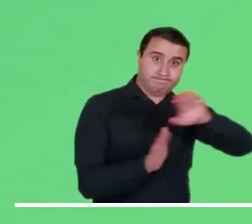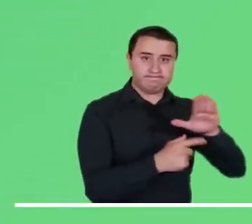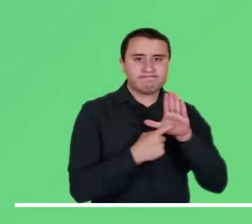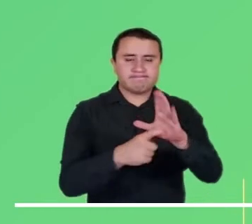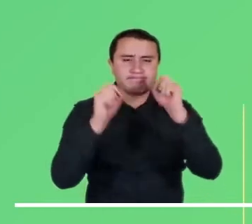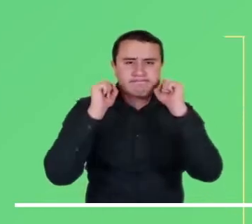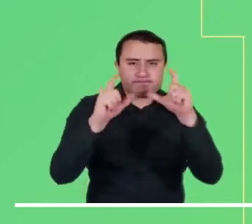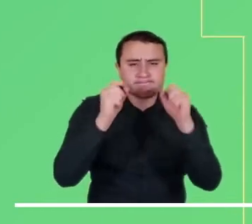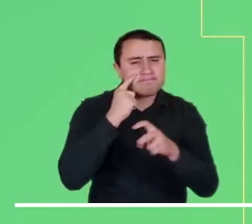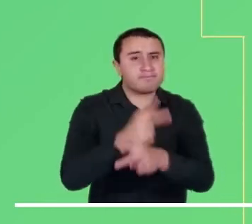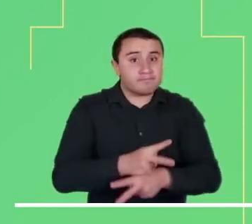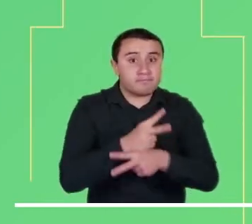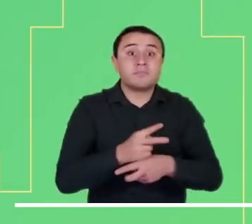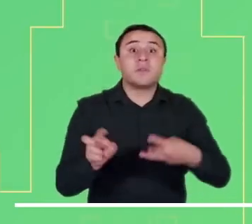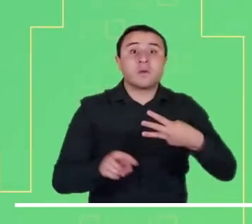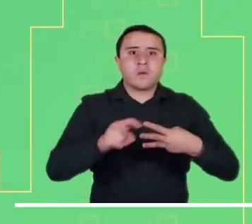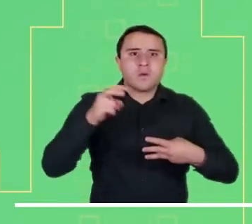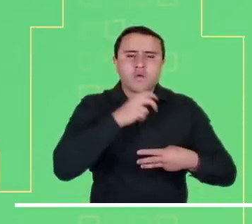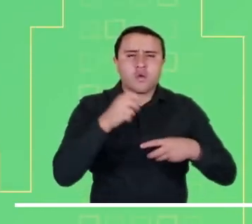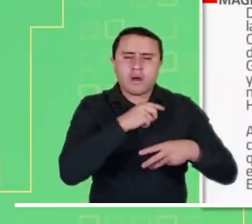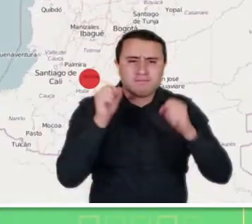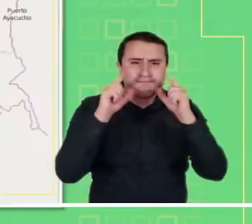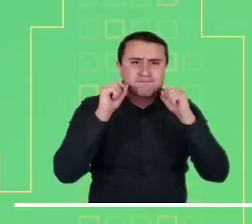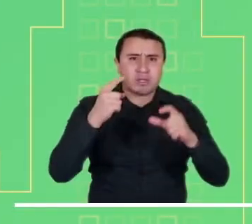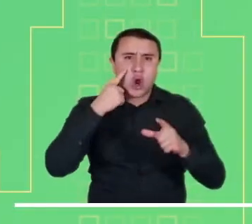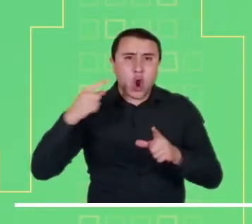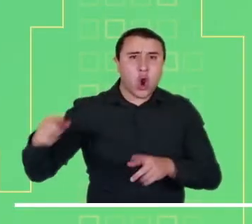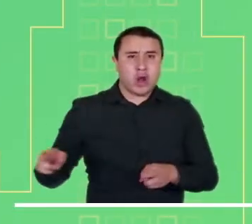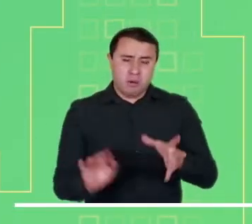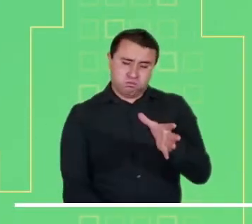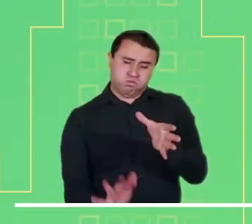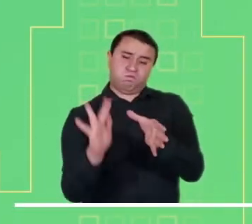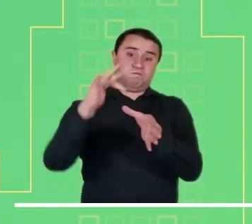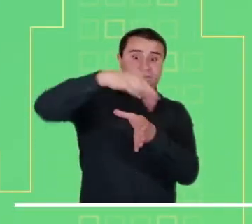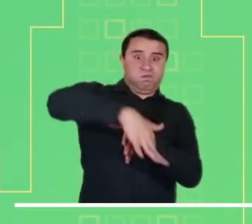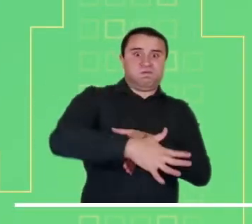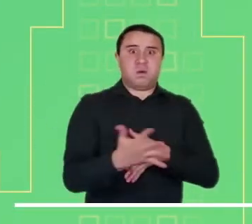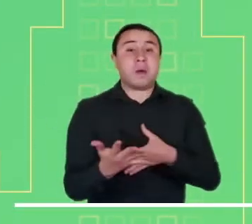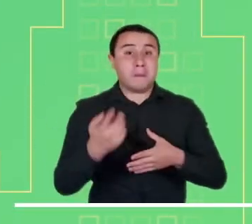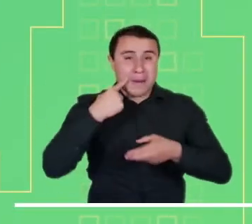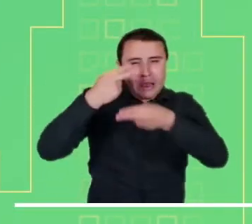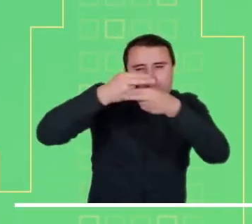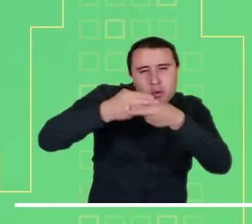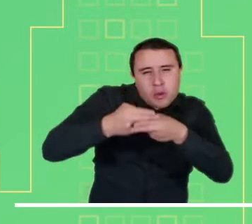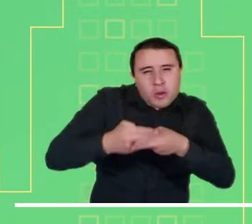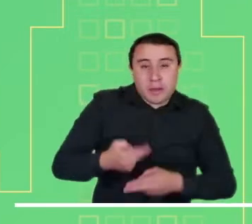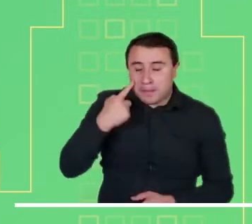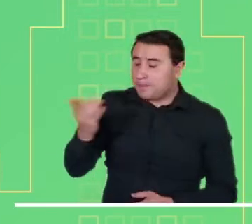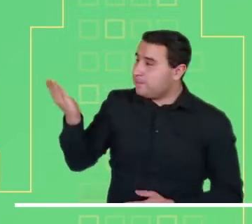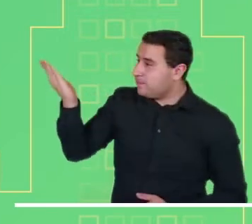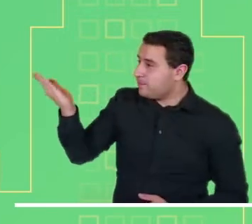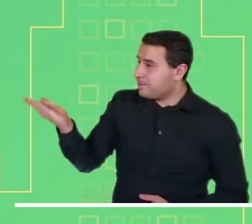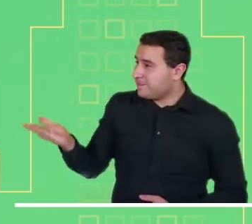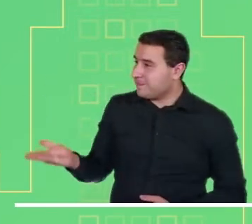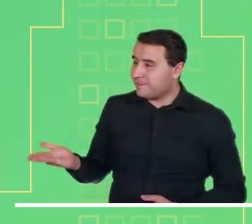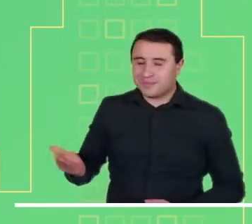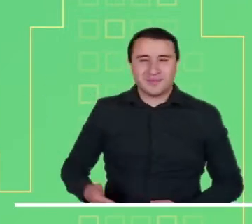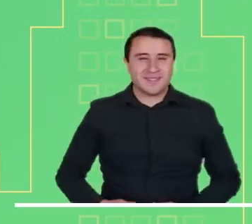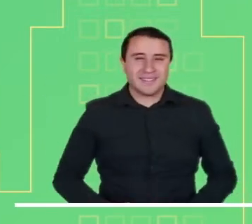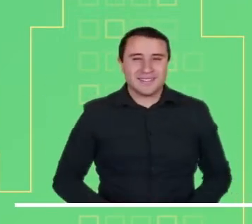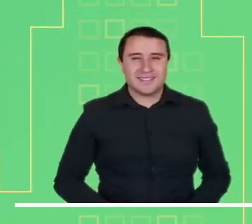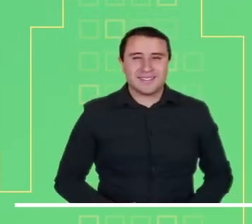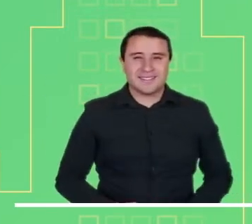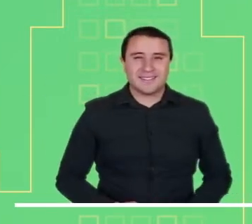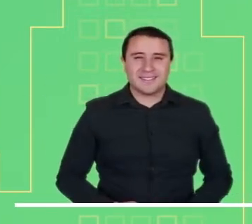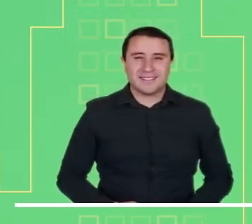Veamos ahora las alertas que se encuentran activas. Alerta roja por desbordamiento de las quebradas Zapatero, Quiebra, Muelas, Canal de Bella